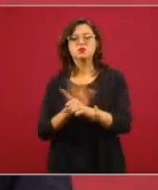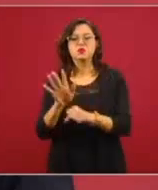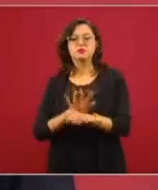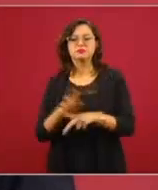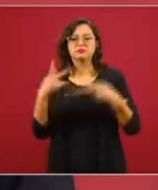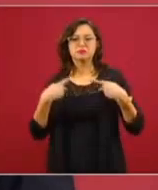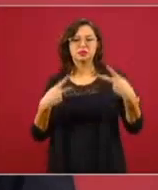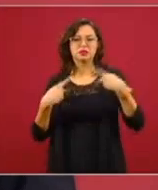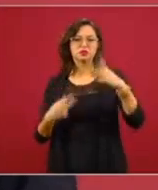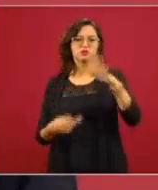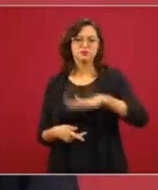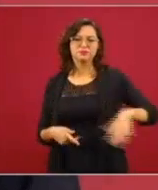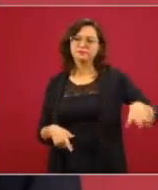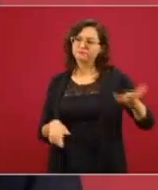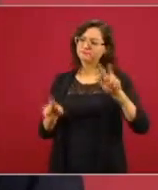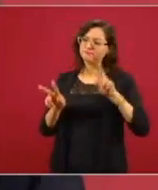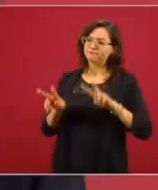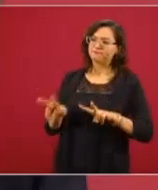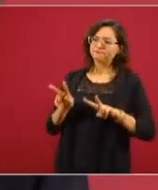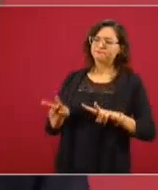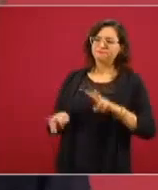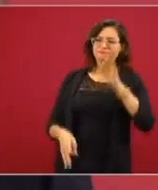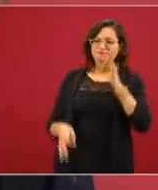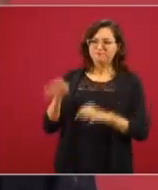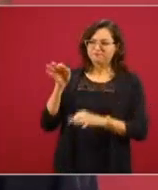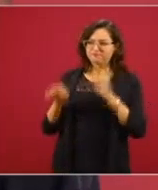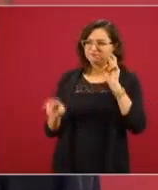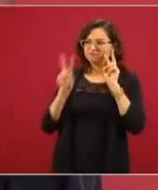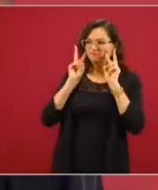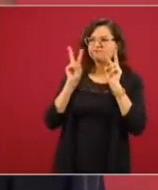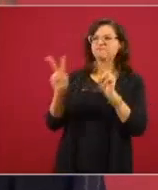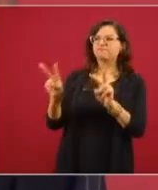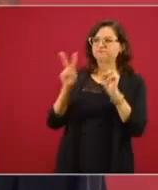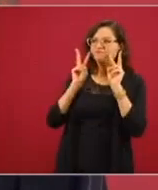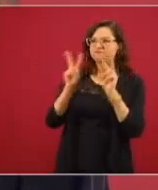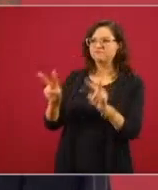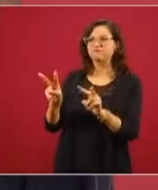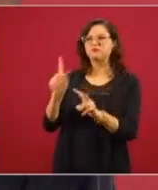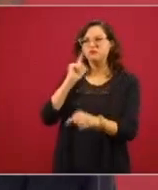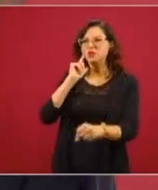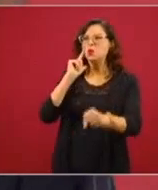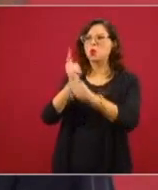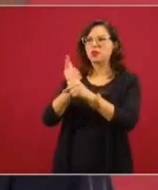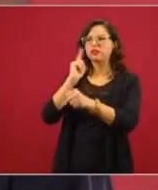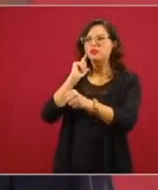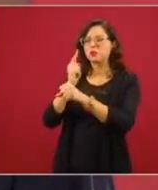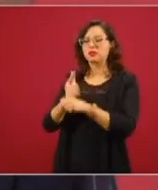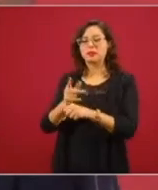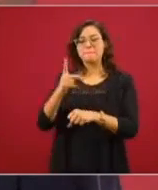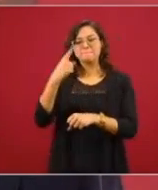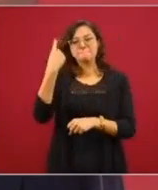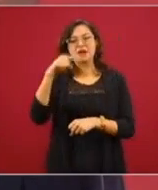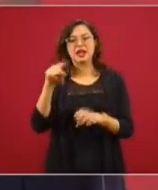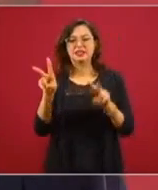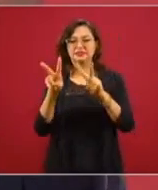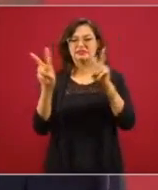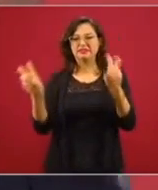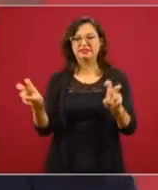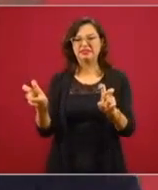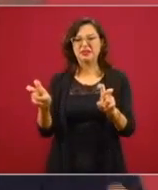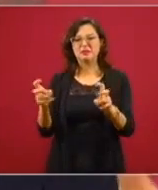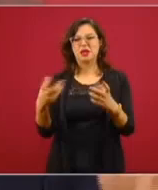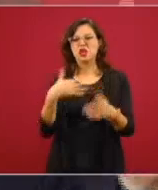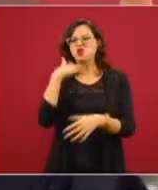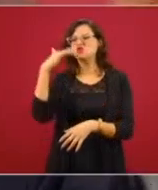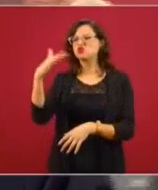que se vaya estigmatizando la corrupción, que no